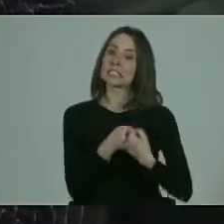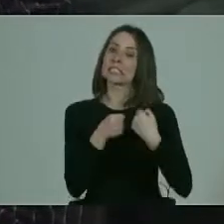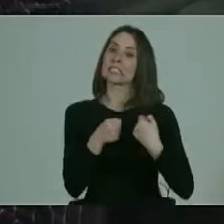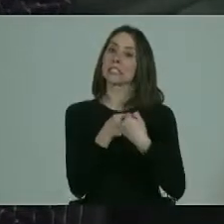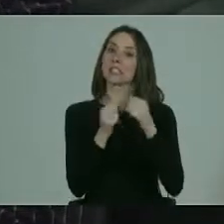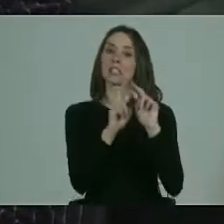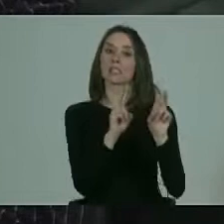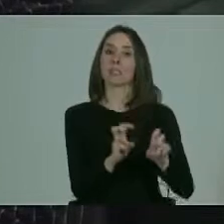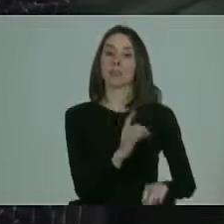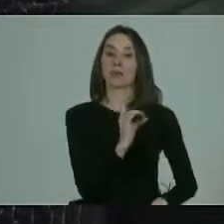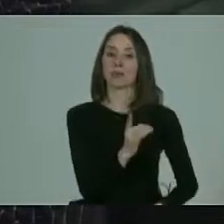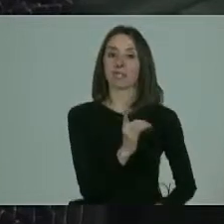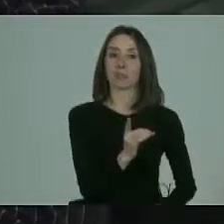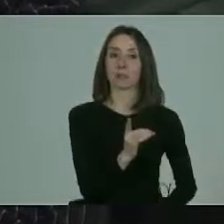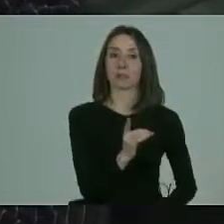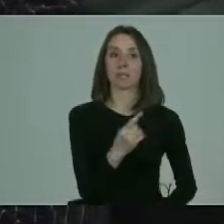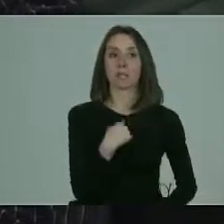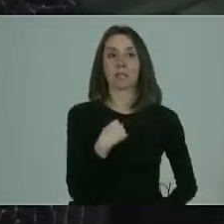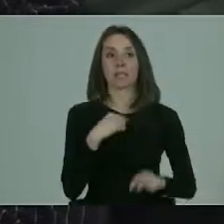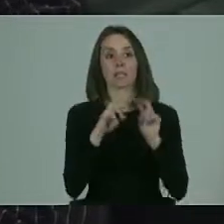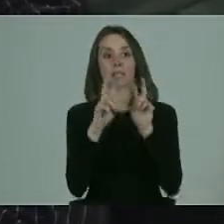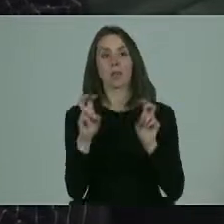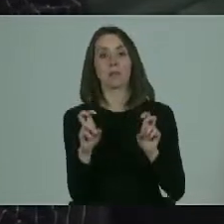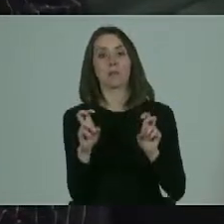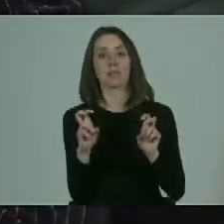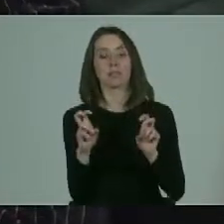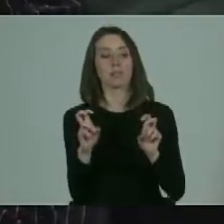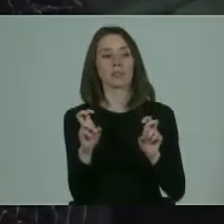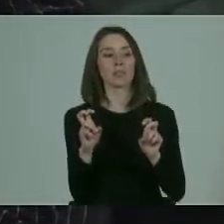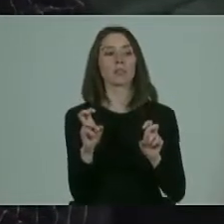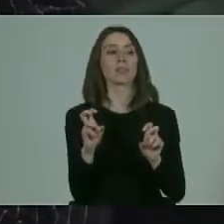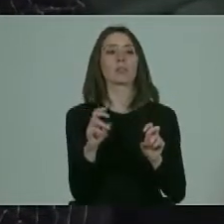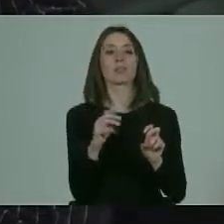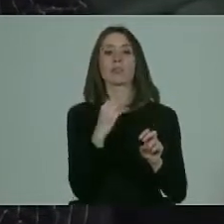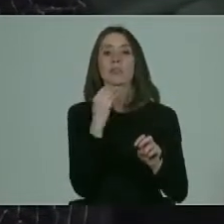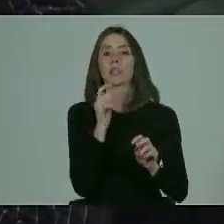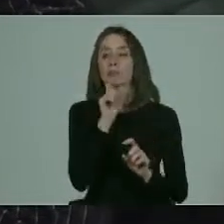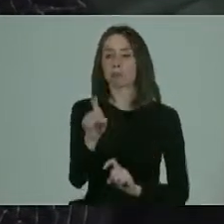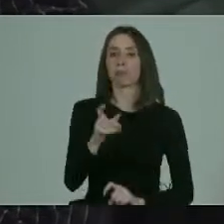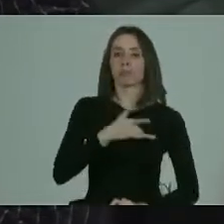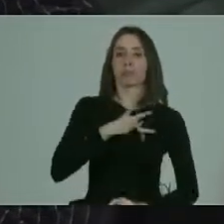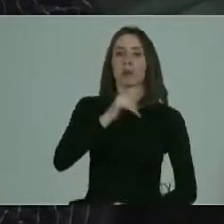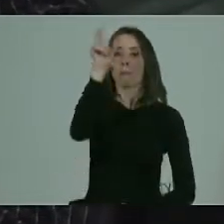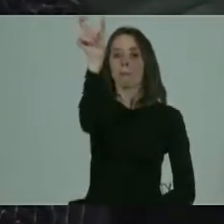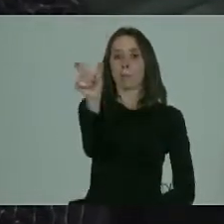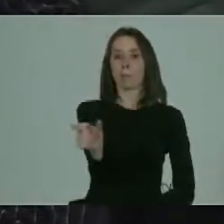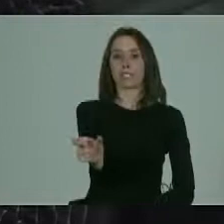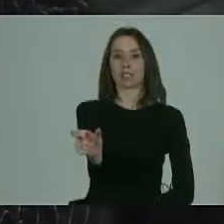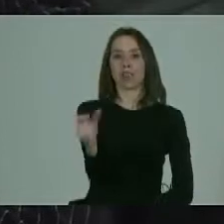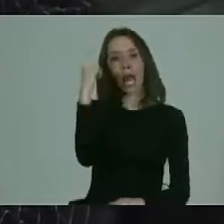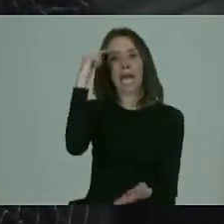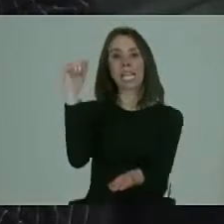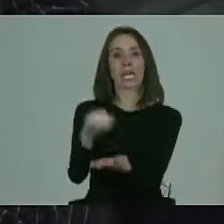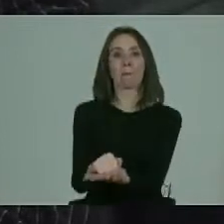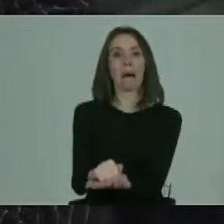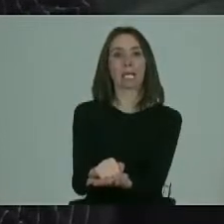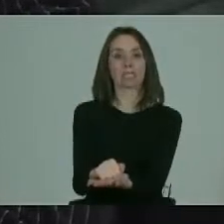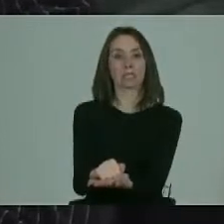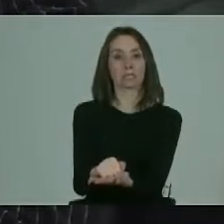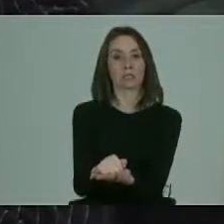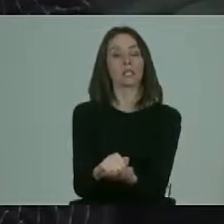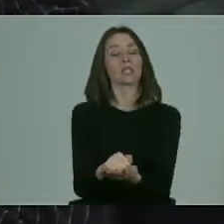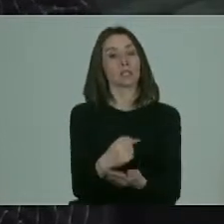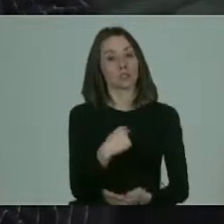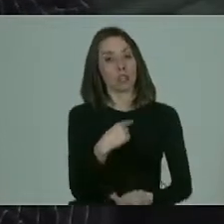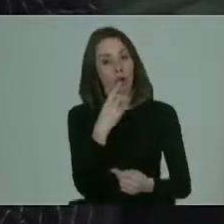de la discapacidad por... Para mí es un tema peyorativo, es un tema peyorativo llamar a otra persona incapaz. Creo que